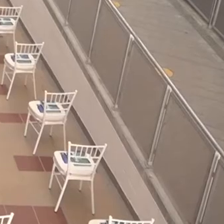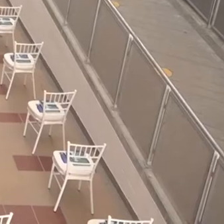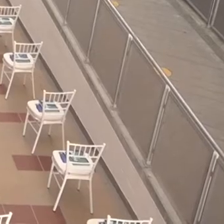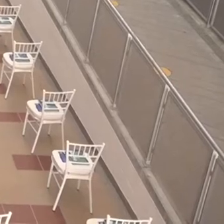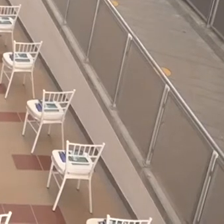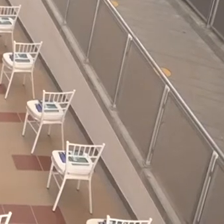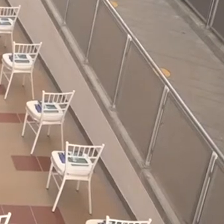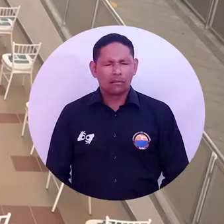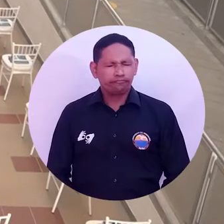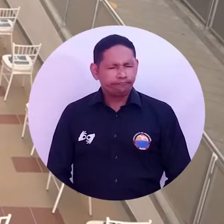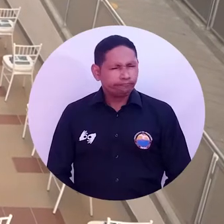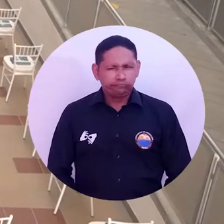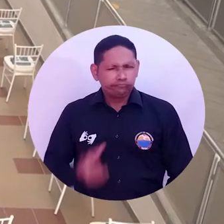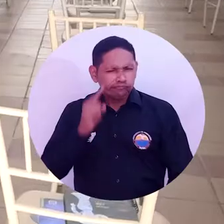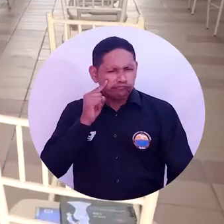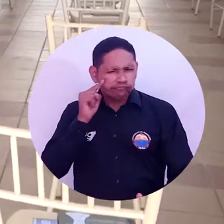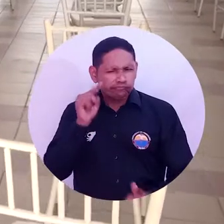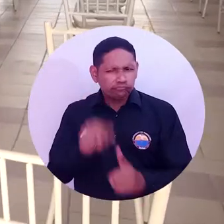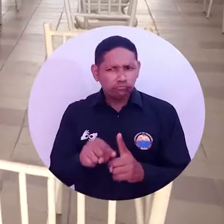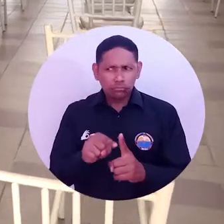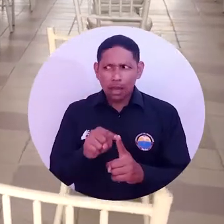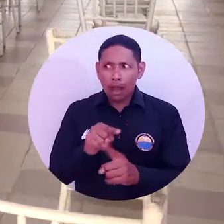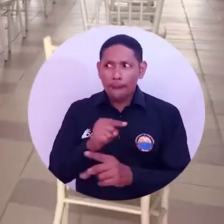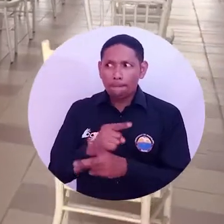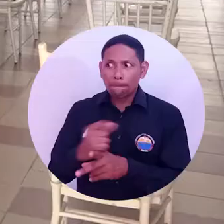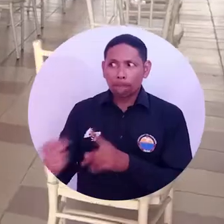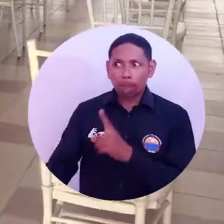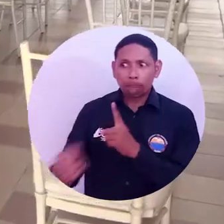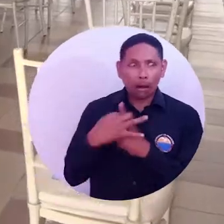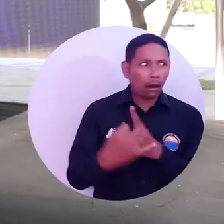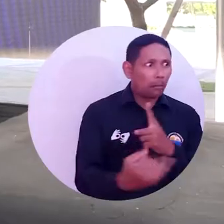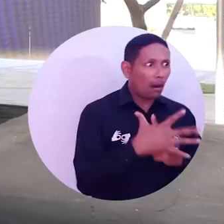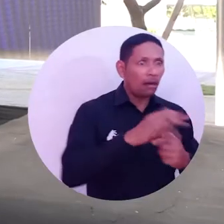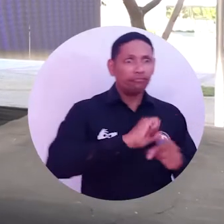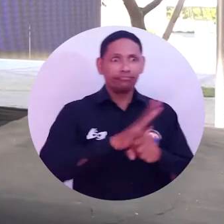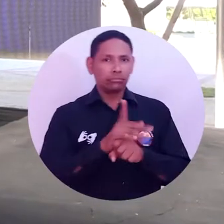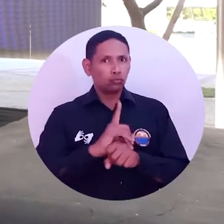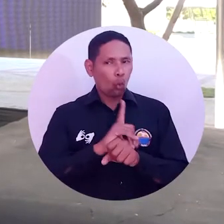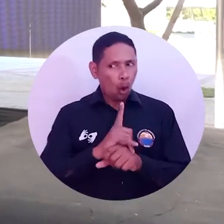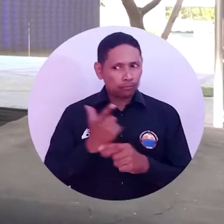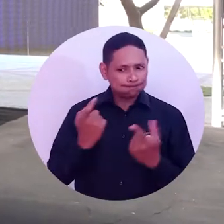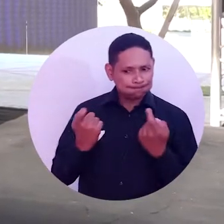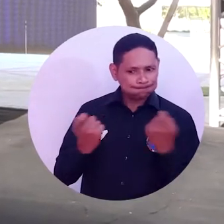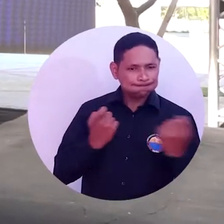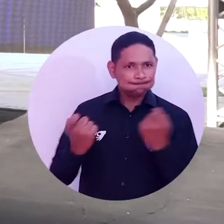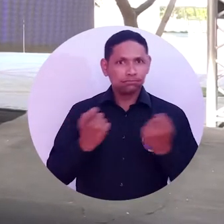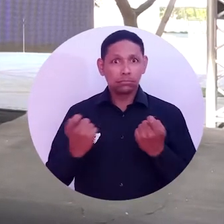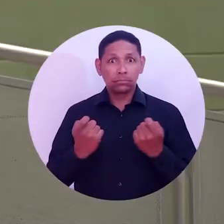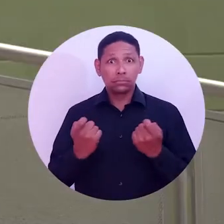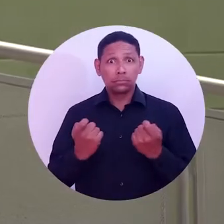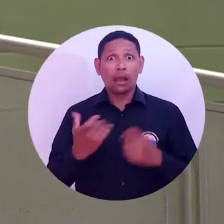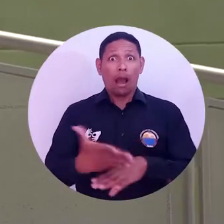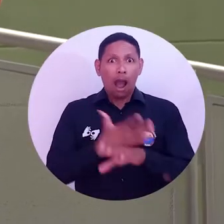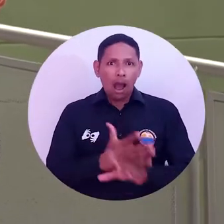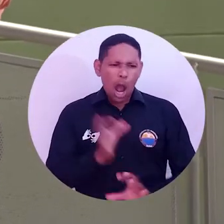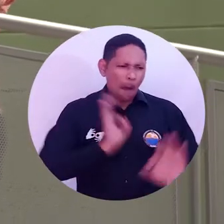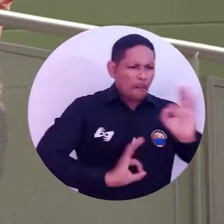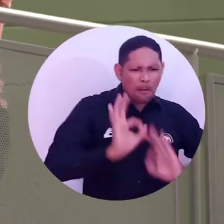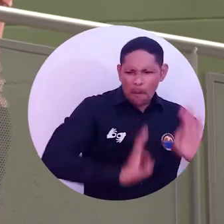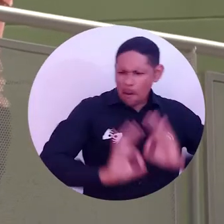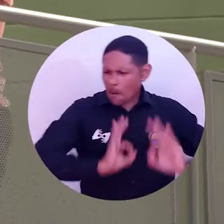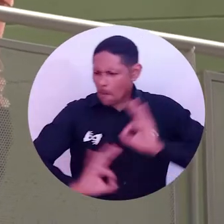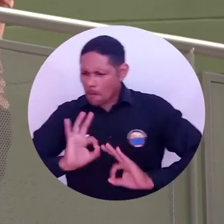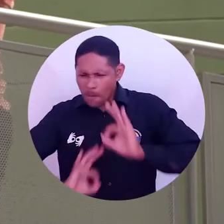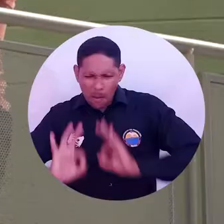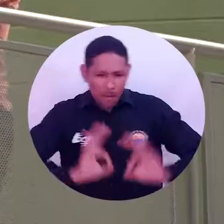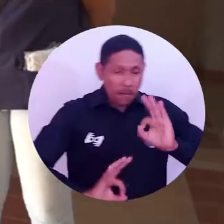Con el firme objetivo de garantizar el mínimo riesgo posible entre los asistentes a las ceremonias, la organización de esta exigente